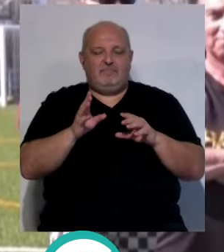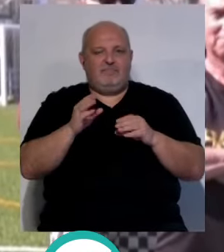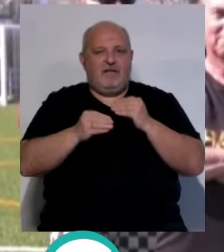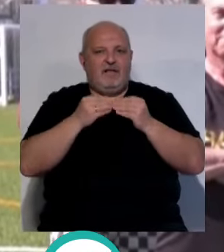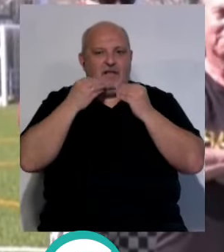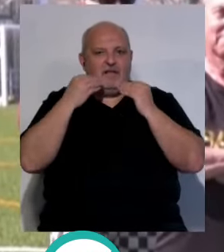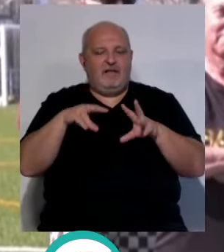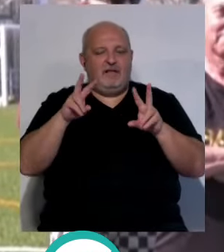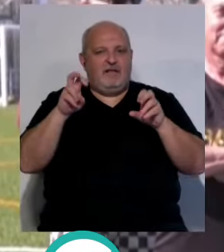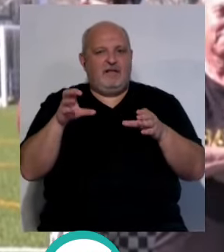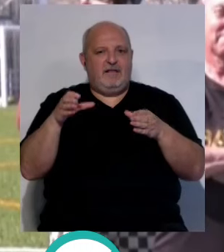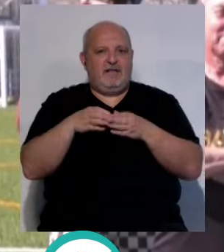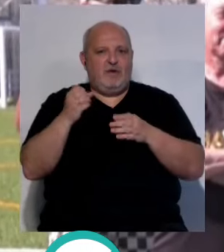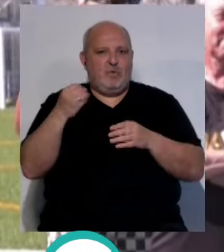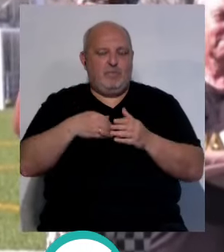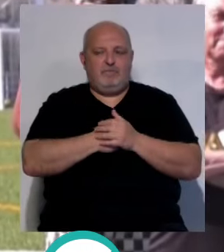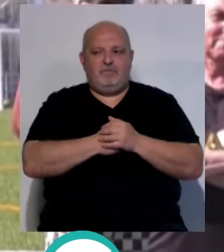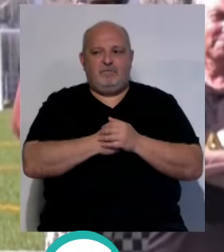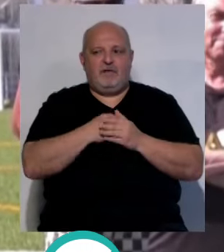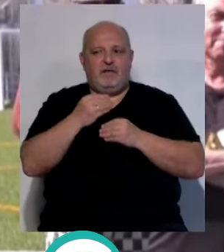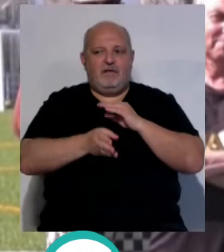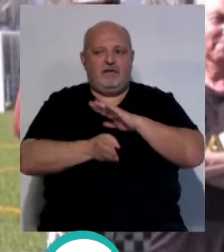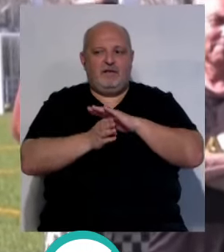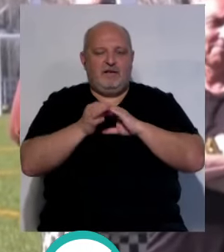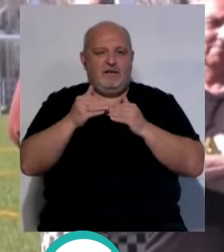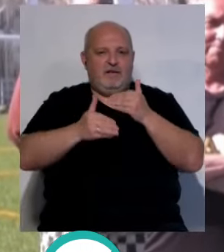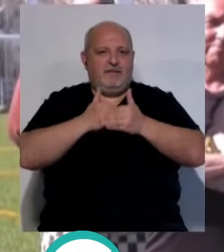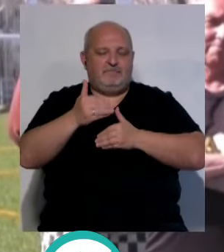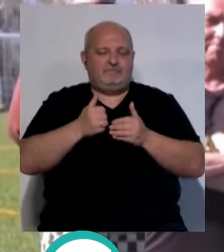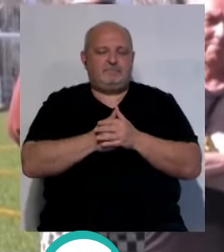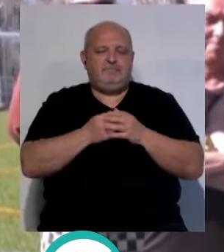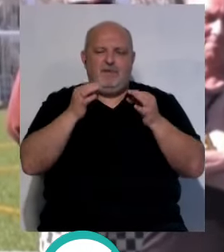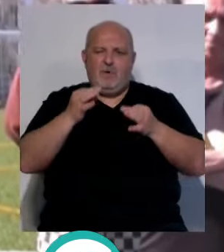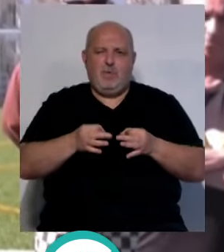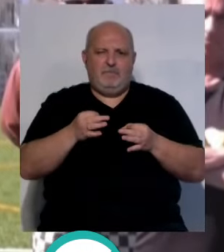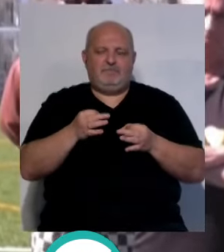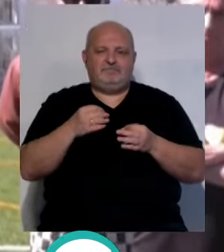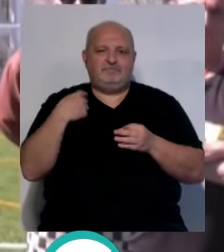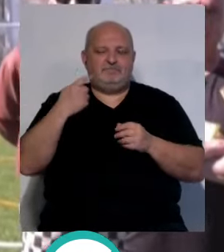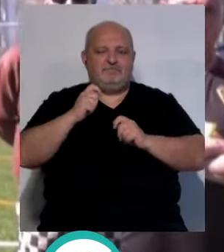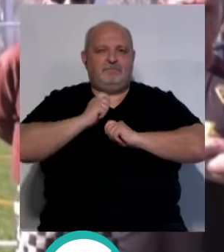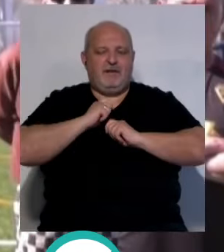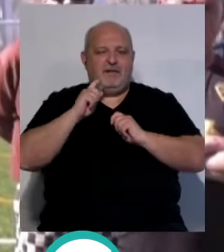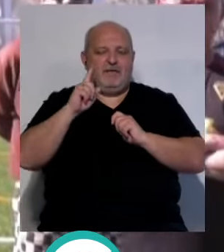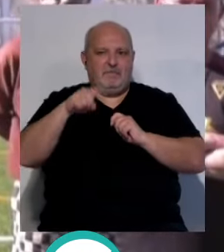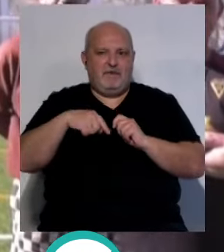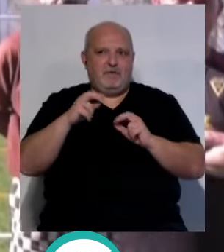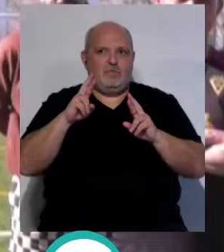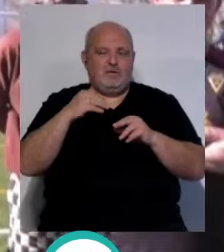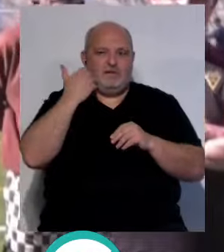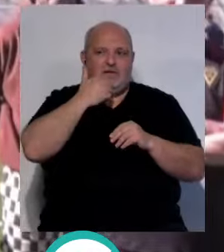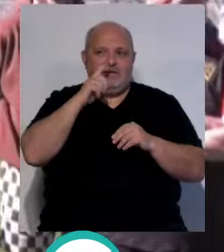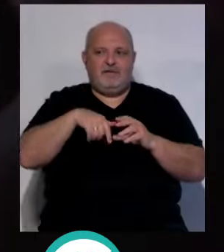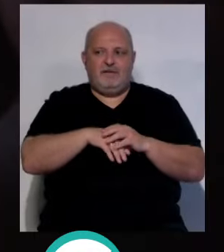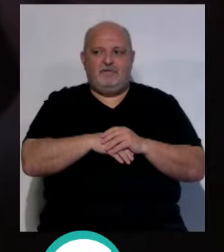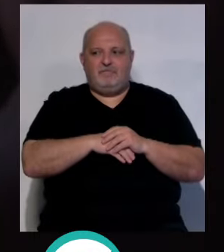haciendo historia en el club y lo vais a seguir teniendo arriba. Así que nada, seguro que a nosotros también nos vais a dar suerte para este sábado